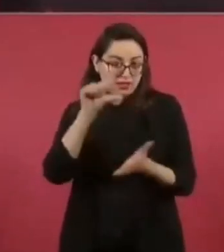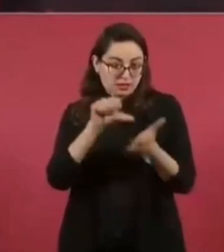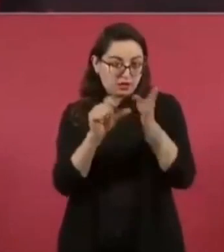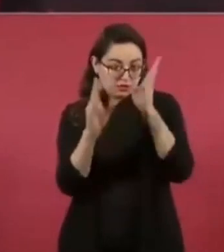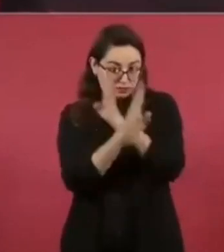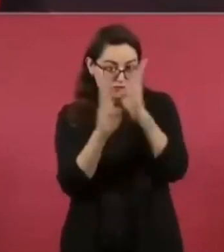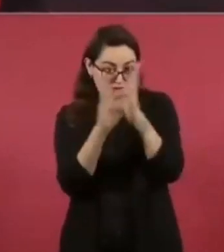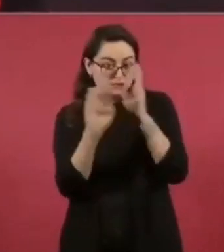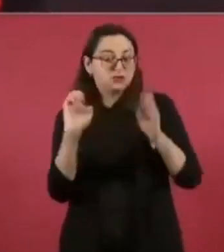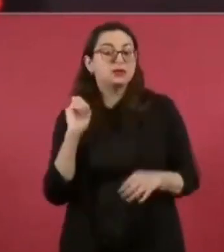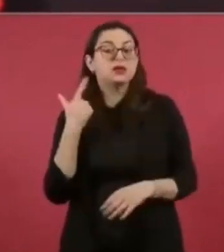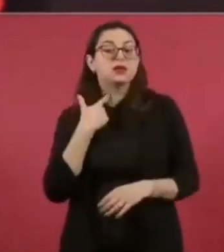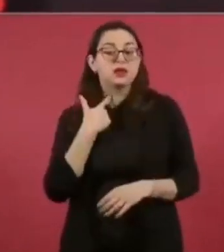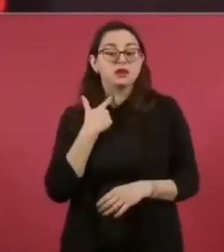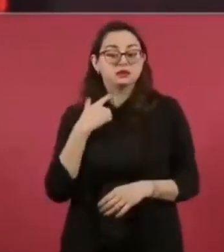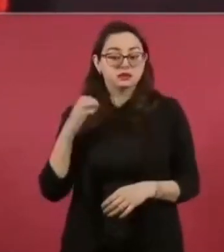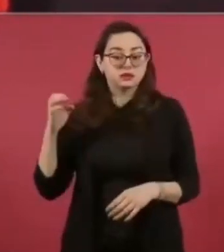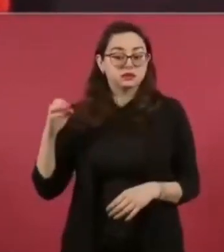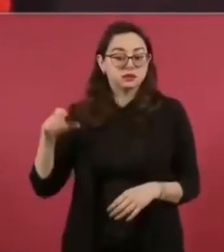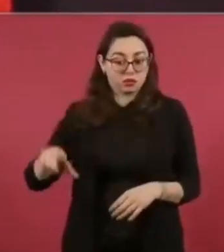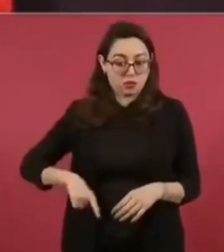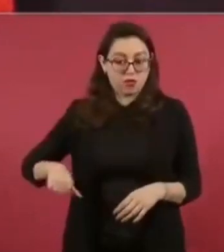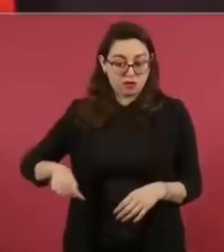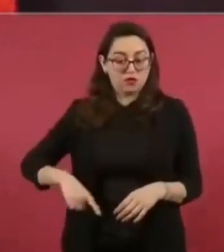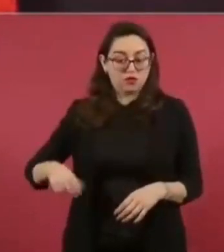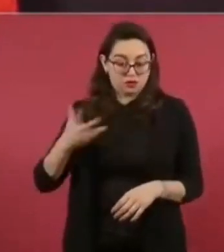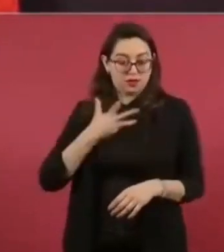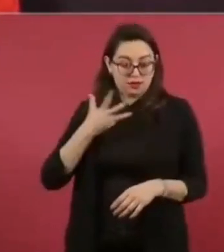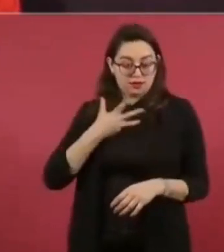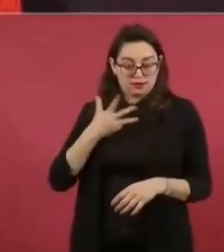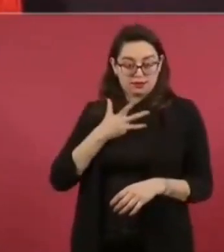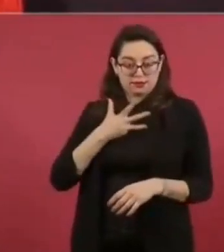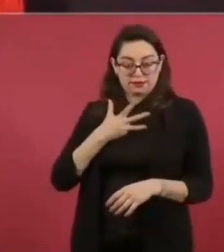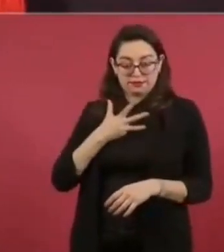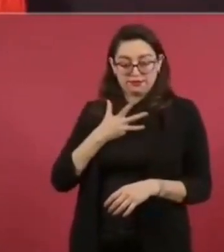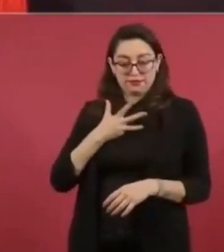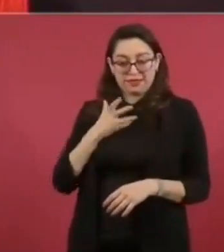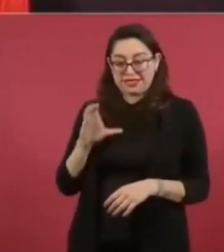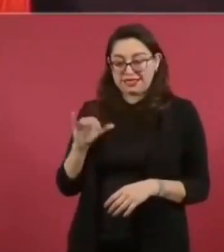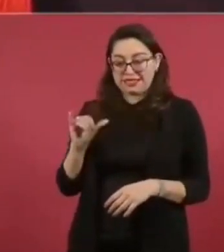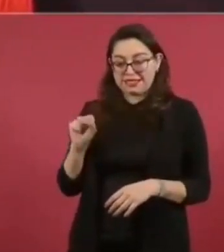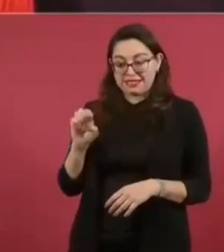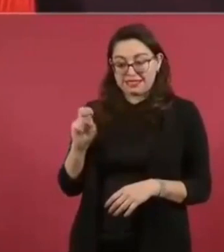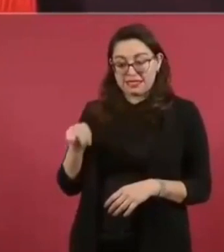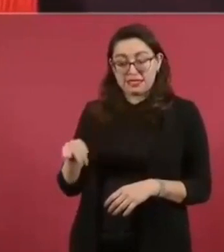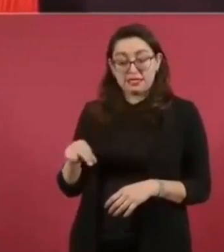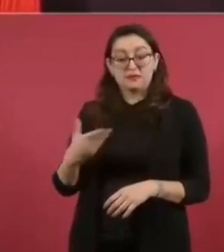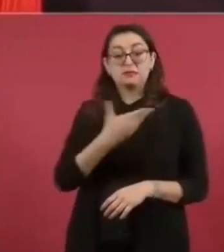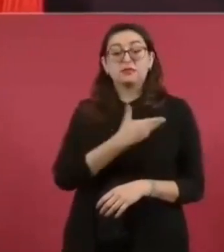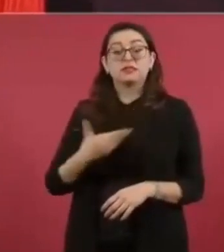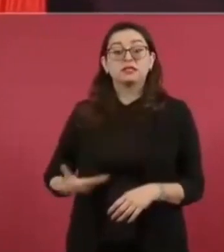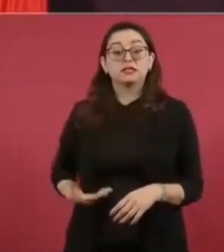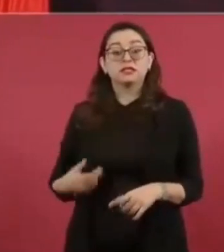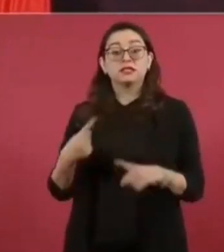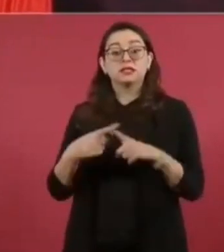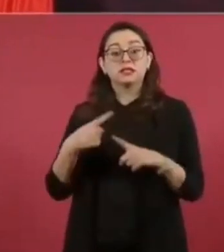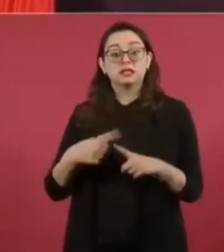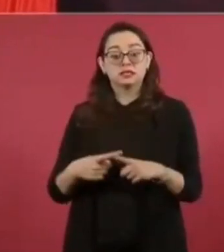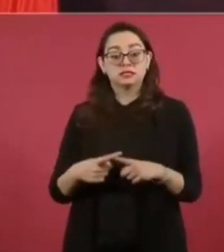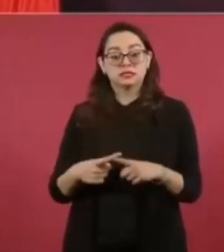del gobierno, en la época de Carlos Salinas de Gortano.